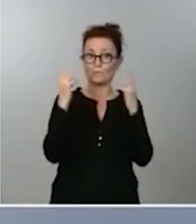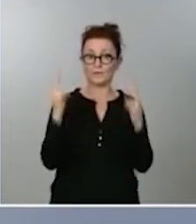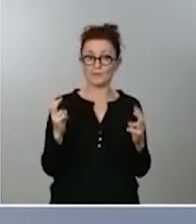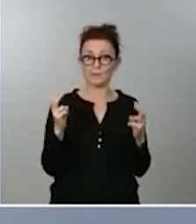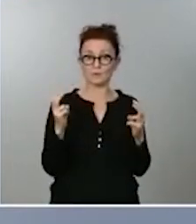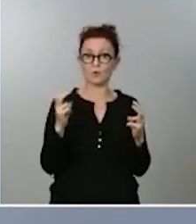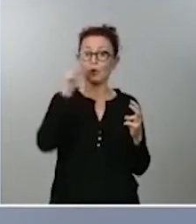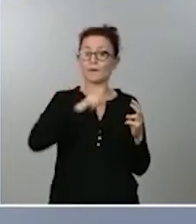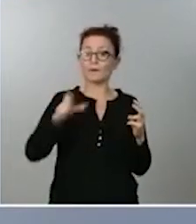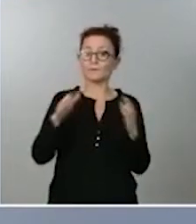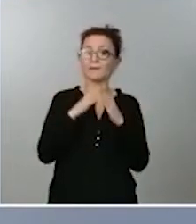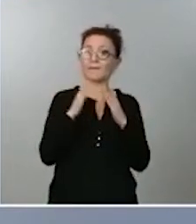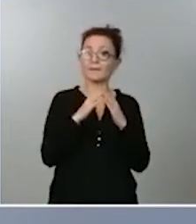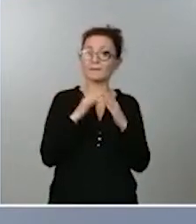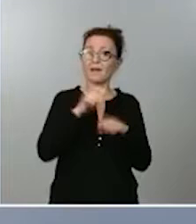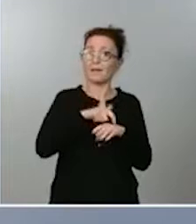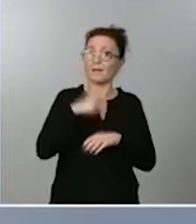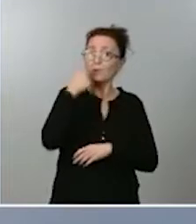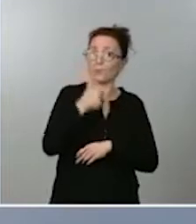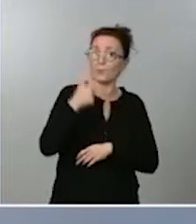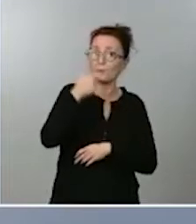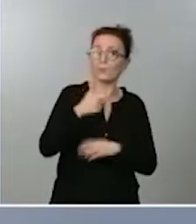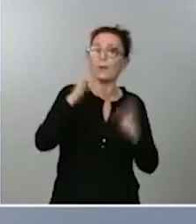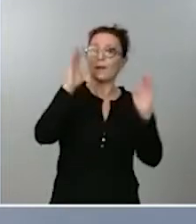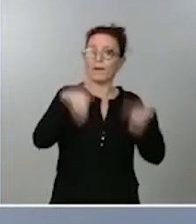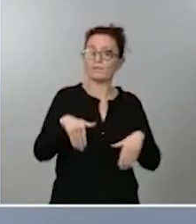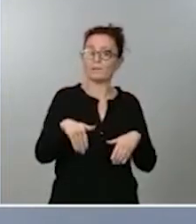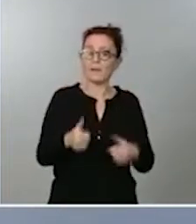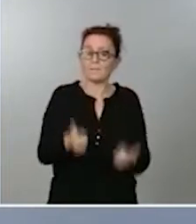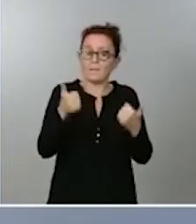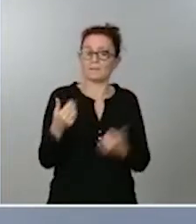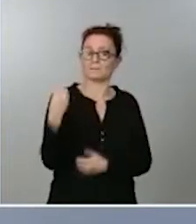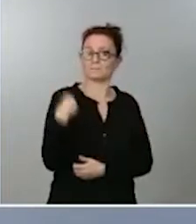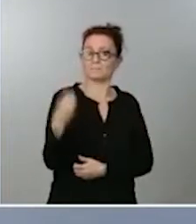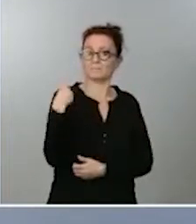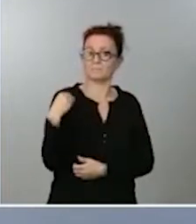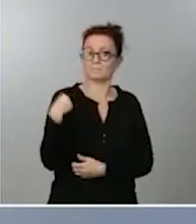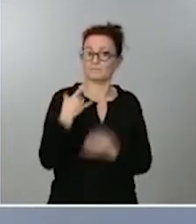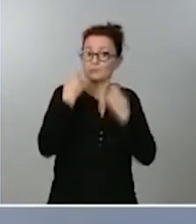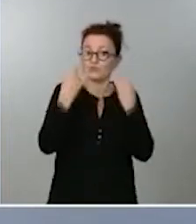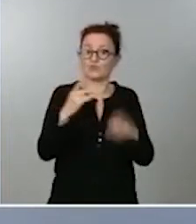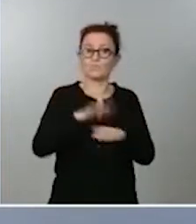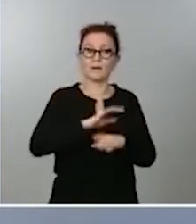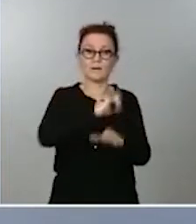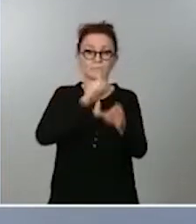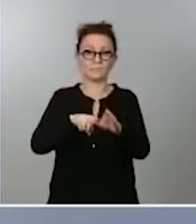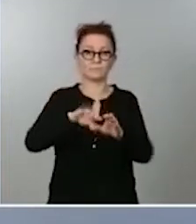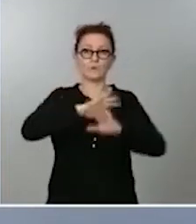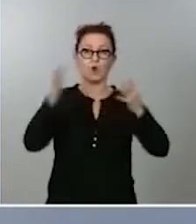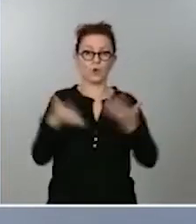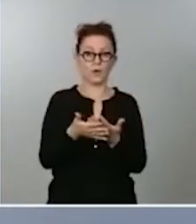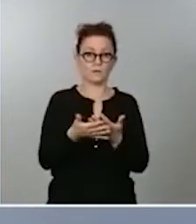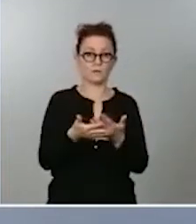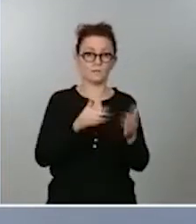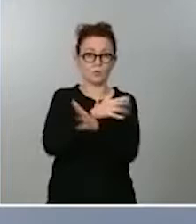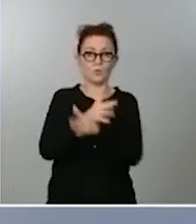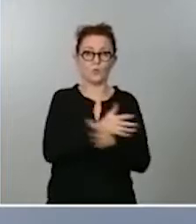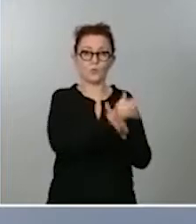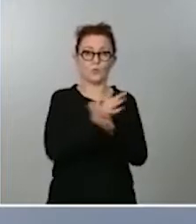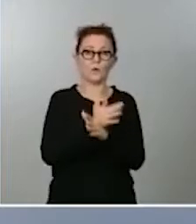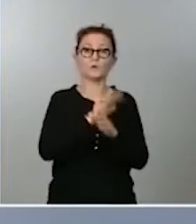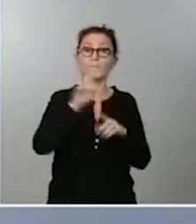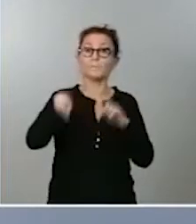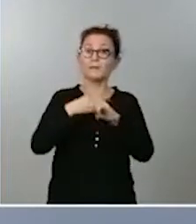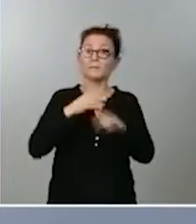tiempo en casa pues hubo más atractivo para participar en juegos online e incluso la inversión publicitaria fue